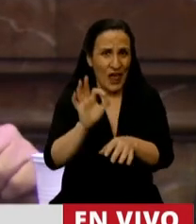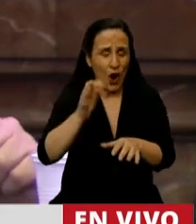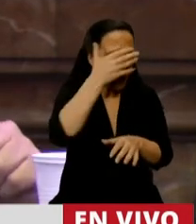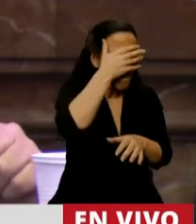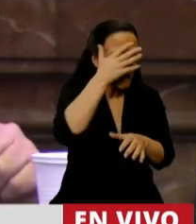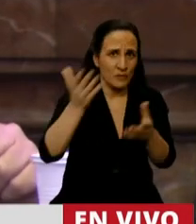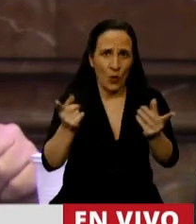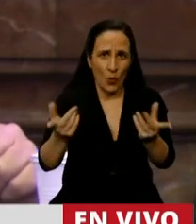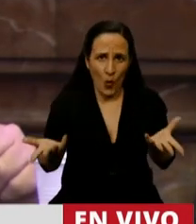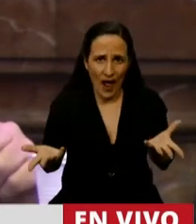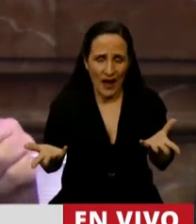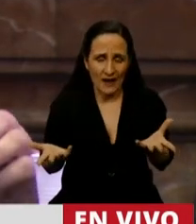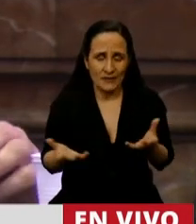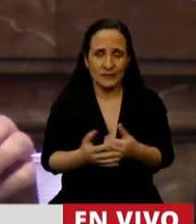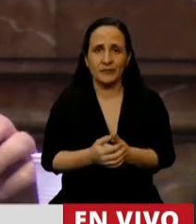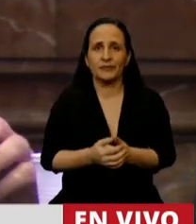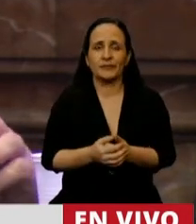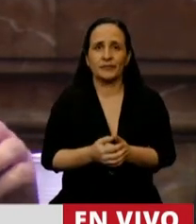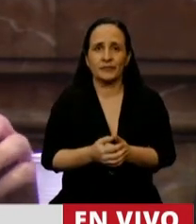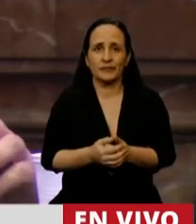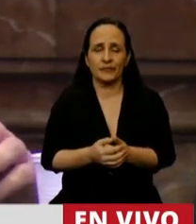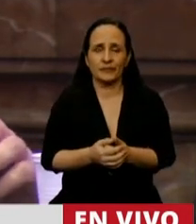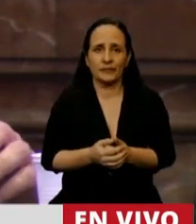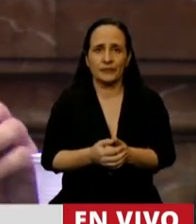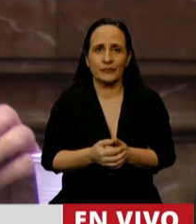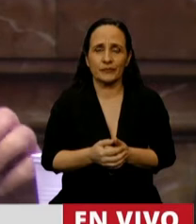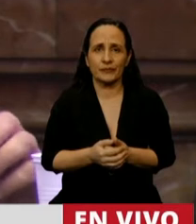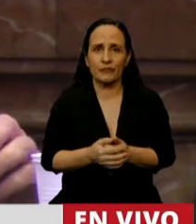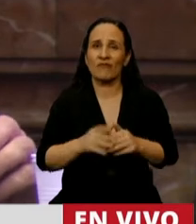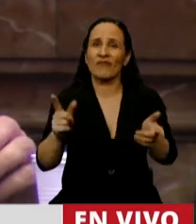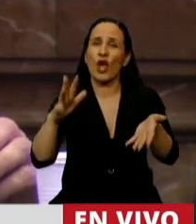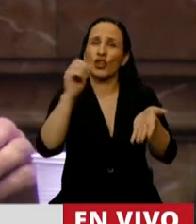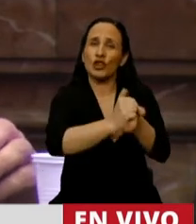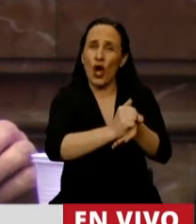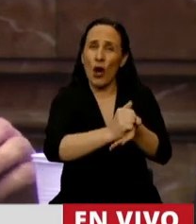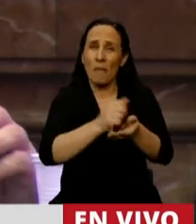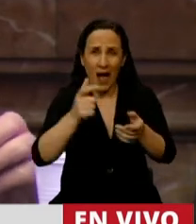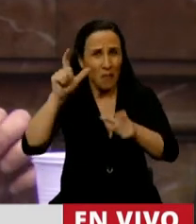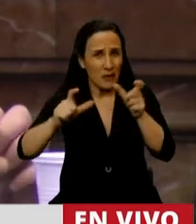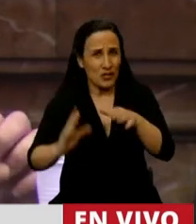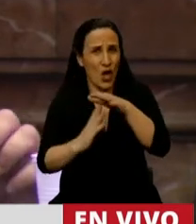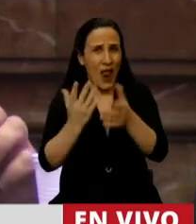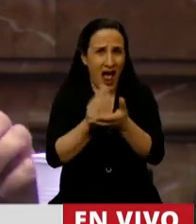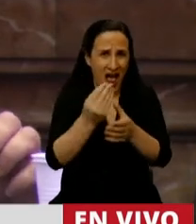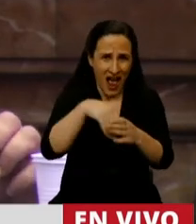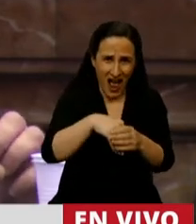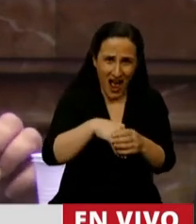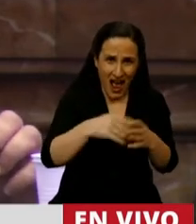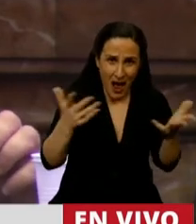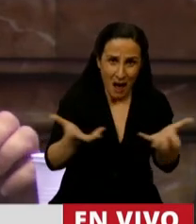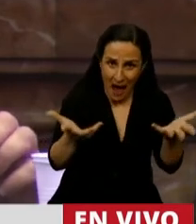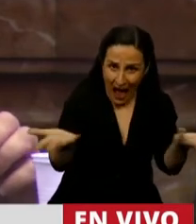¿Mire, participaron funcionarios de esas tomas. ¿Habrá algún gesto al respecto?